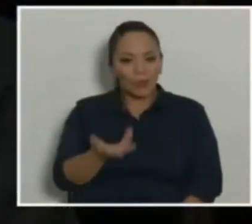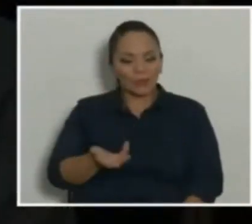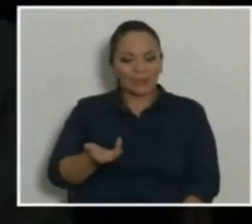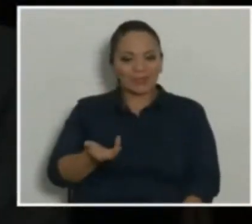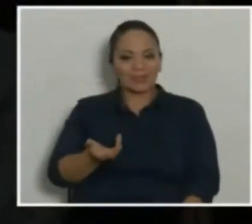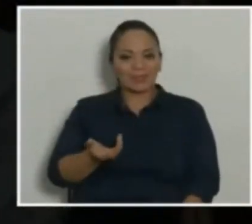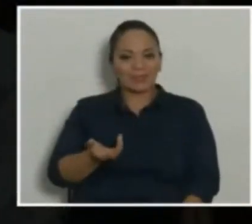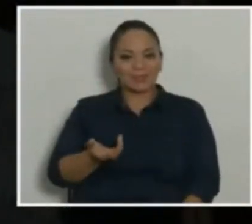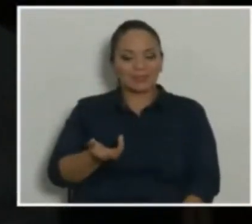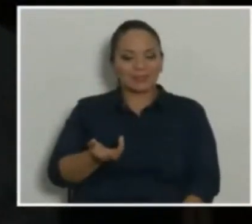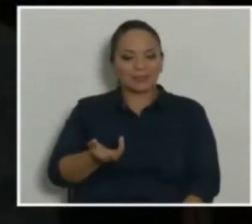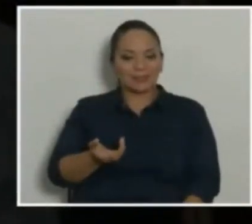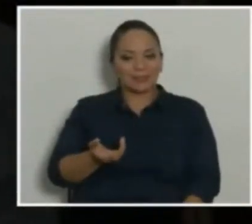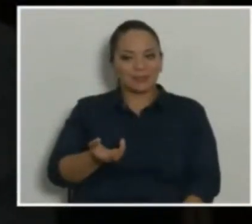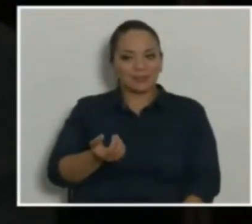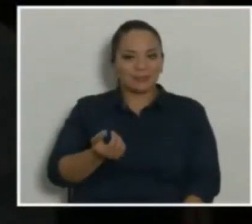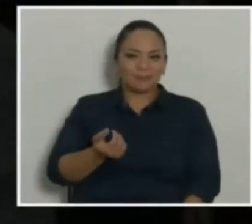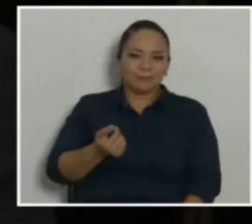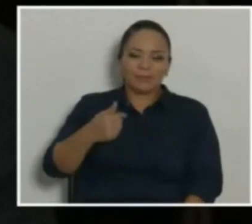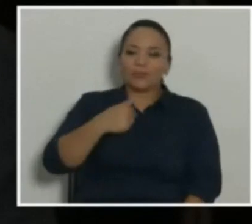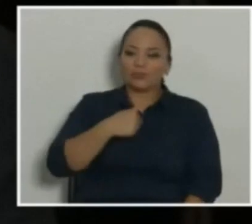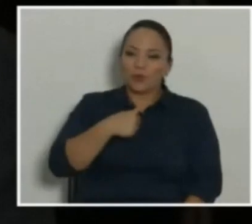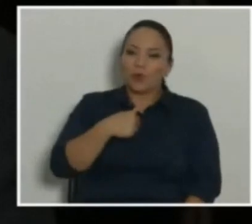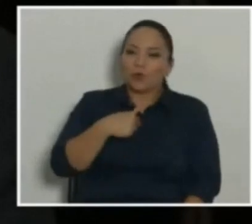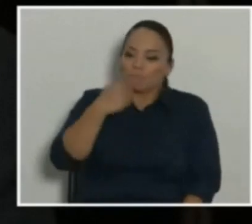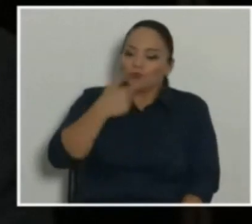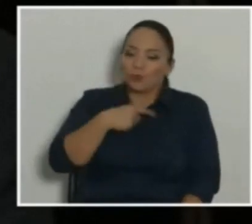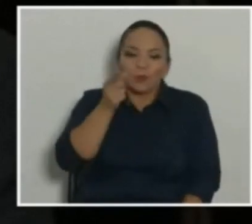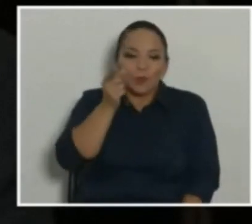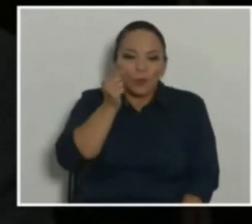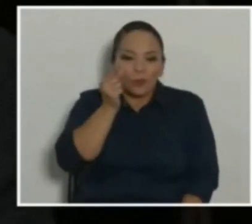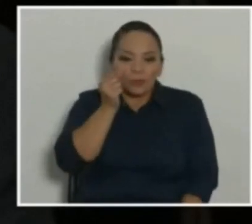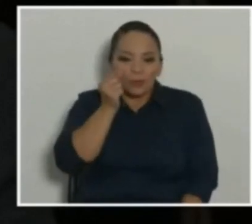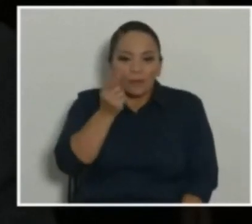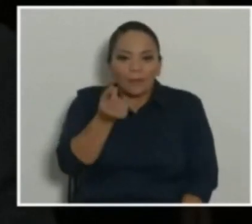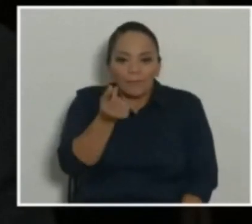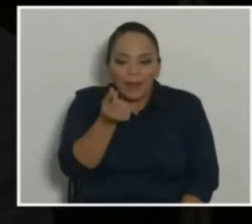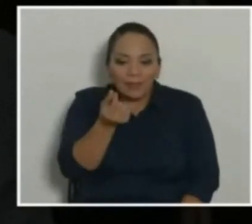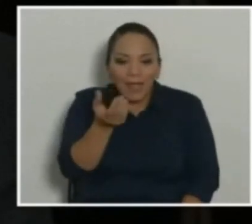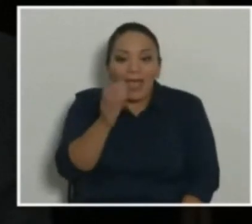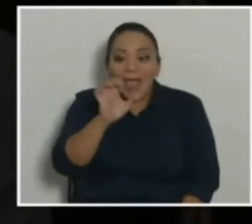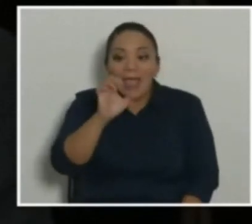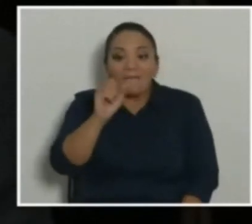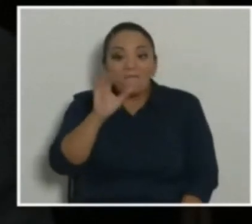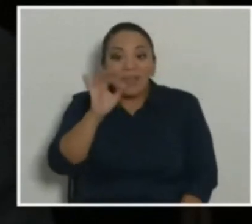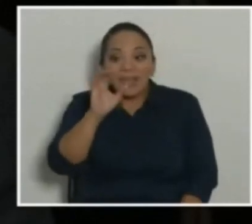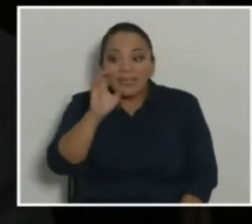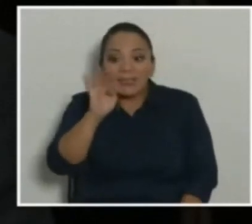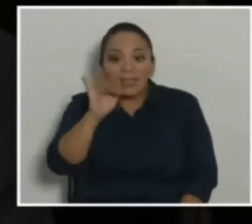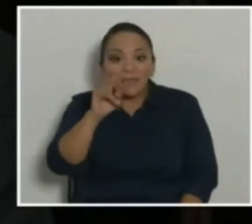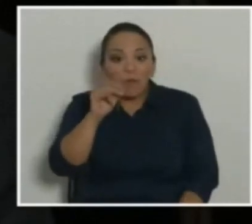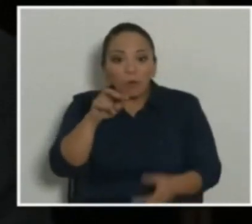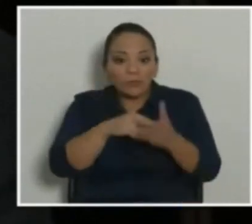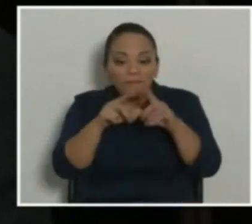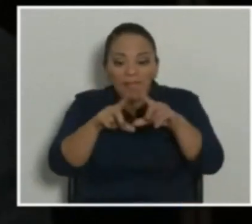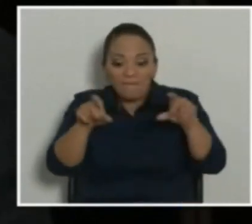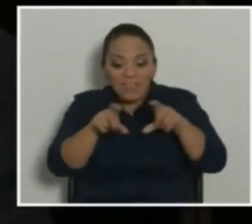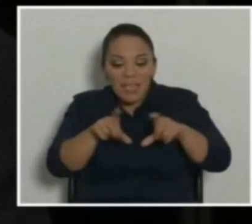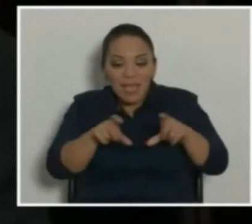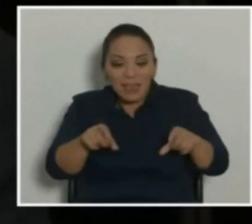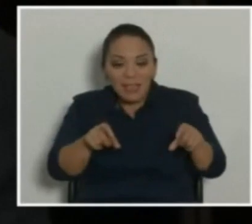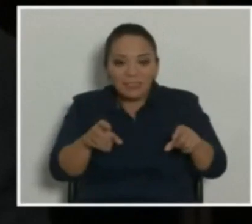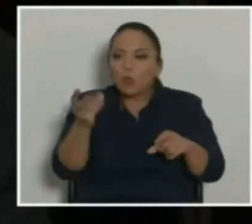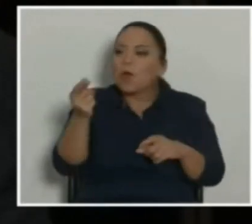y como yo soy medio curiosillo, en efectivo, en efectivo, ¿cuánto es eso en el número de billetes de